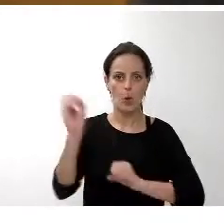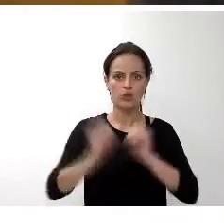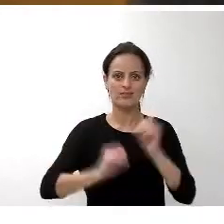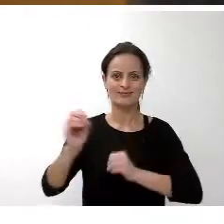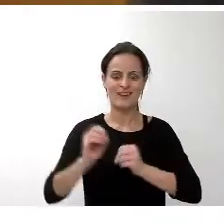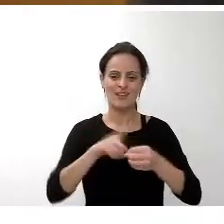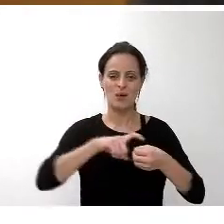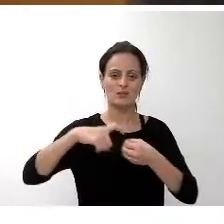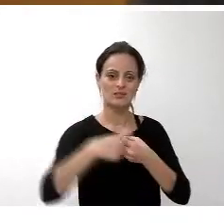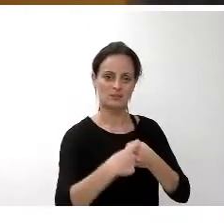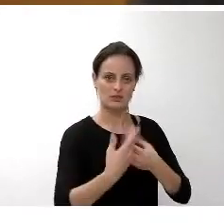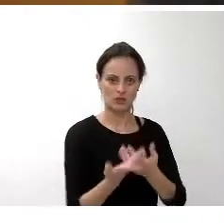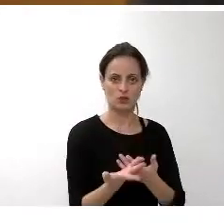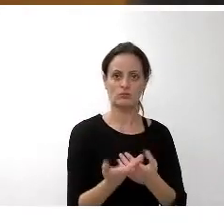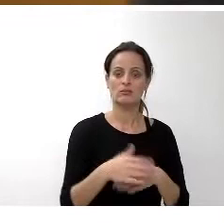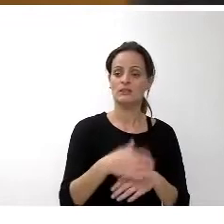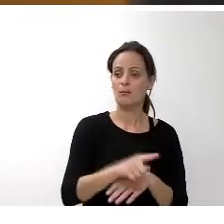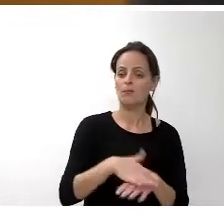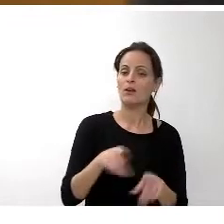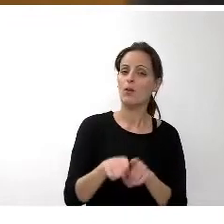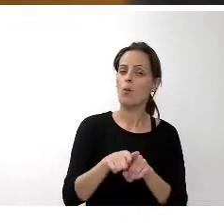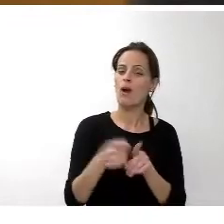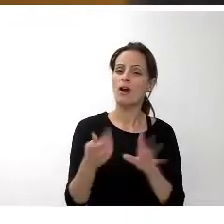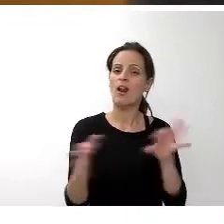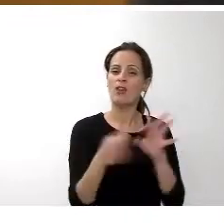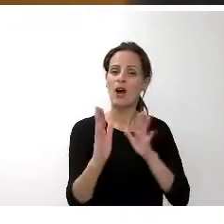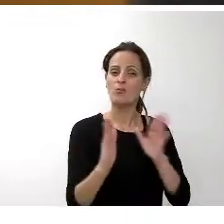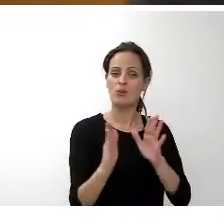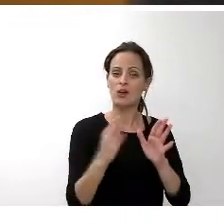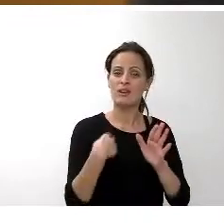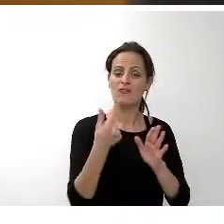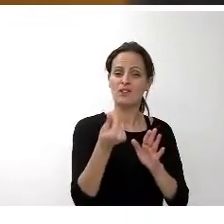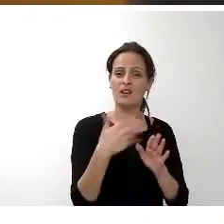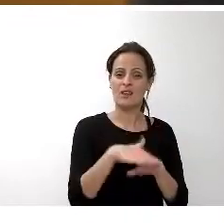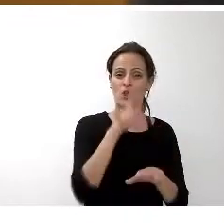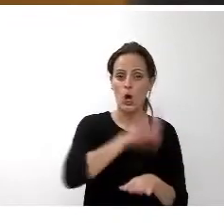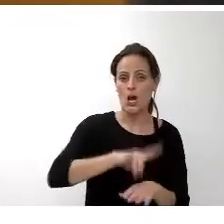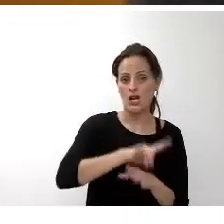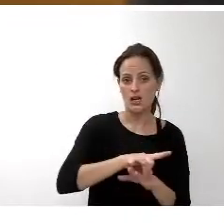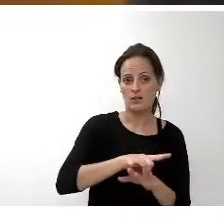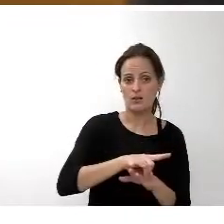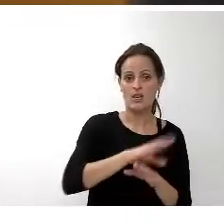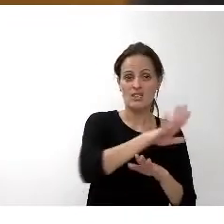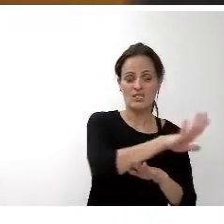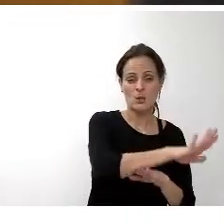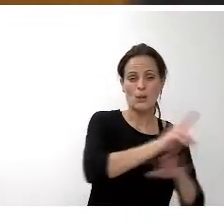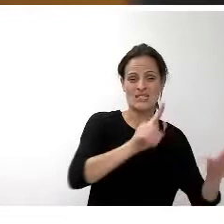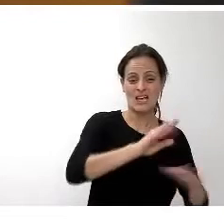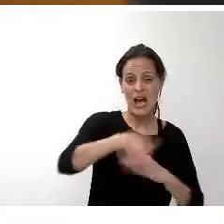corporaciones locales en los recursos del bloque de financiación canario, pasando del 56 al 58%, que era el porcentaje que